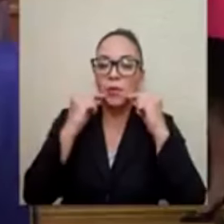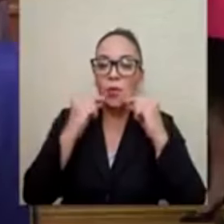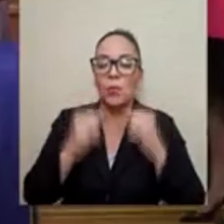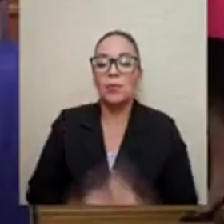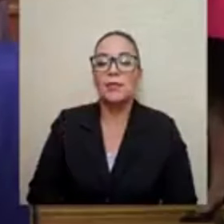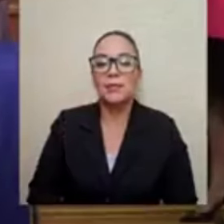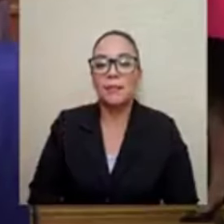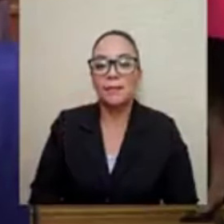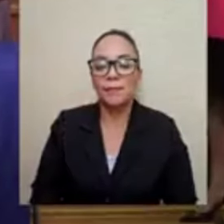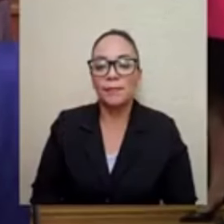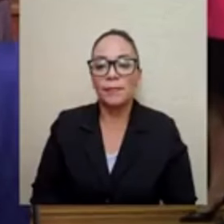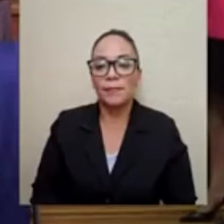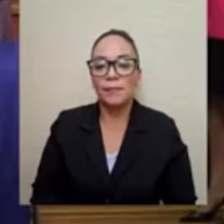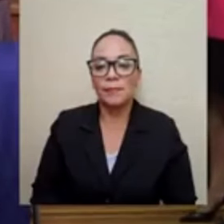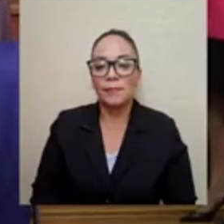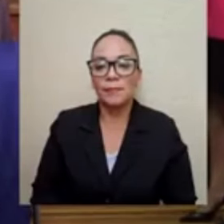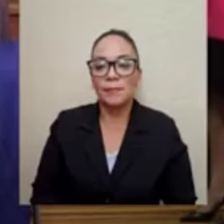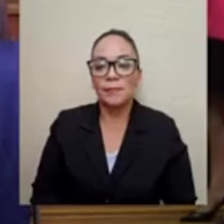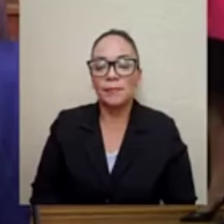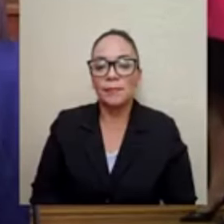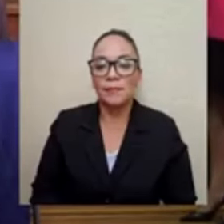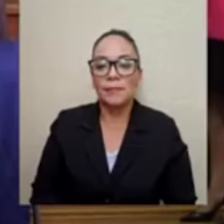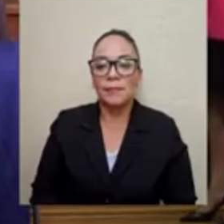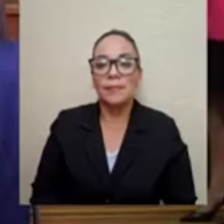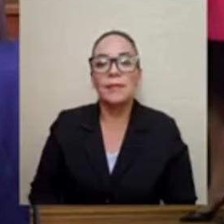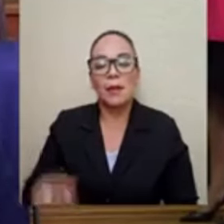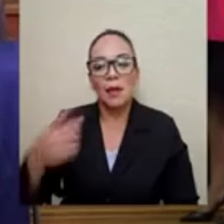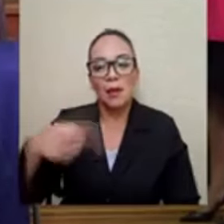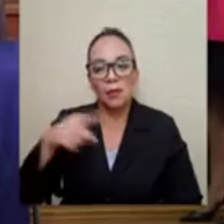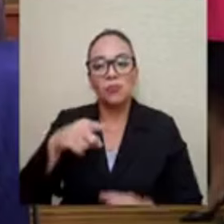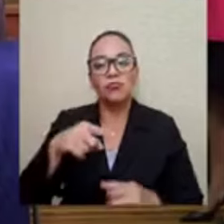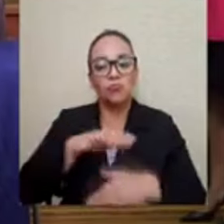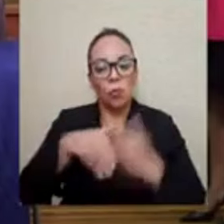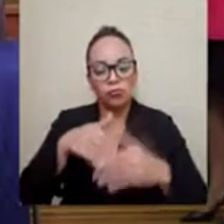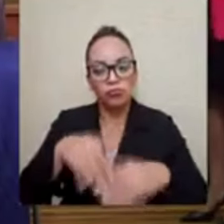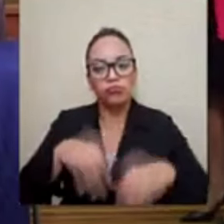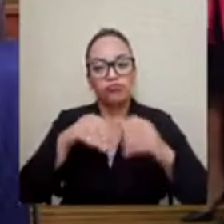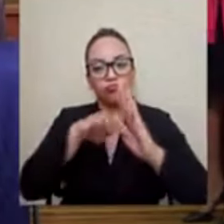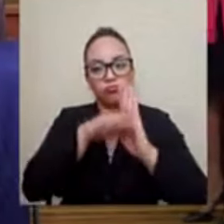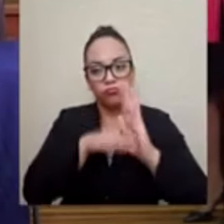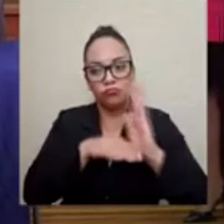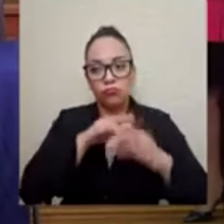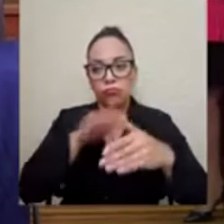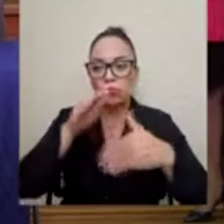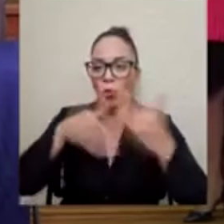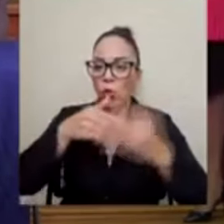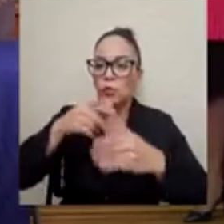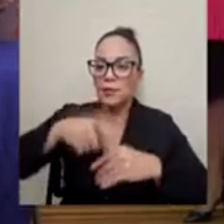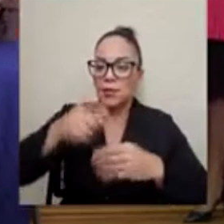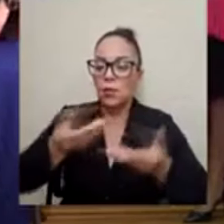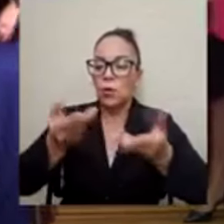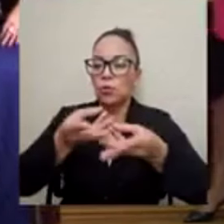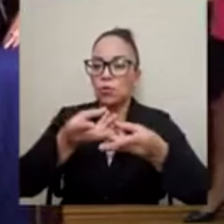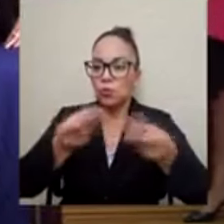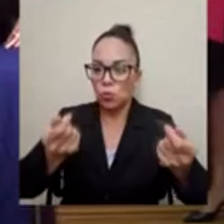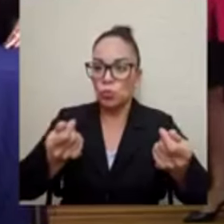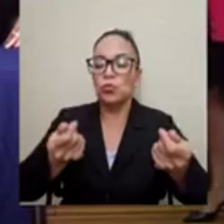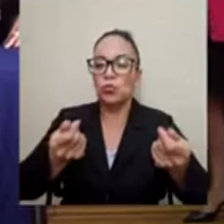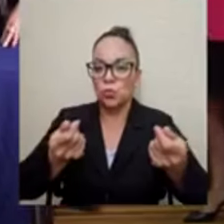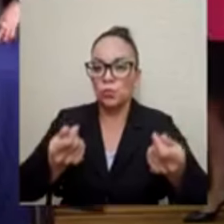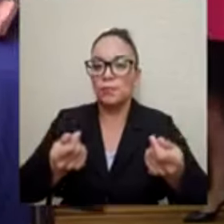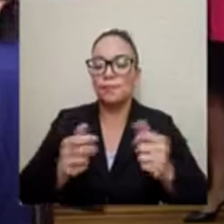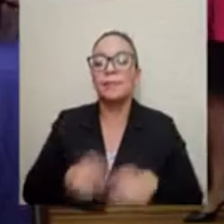365 millones de colones. Ustedes van a ser testigos de la firma